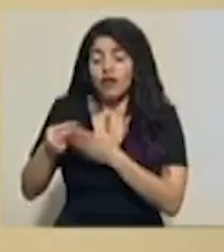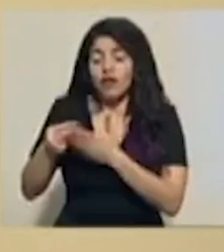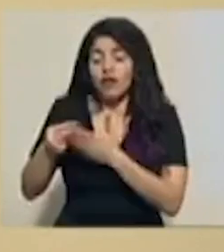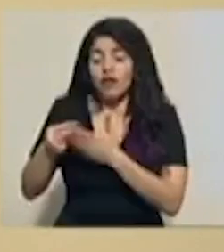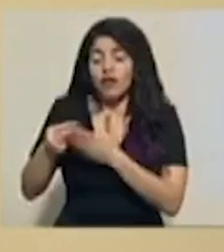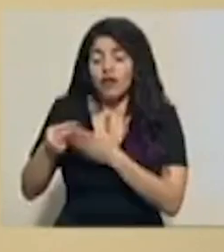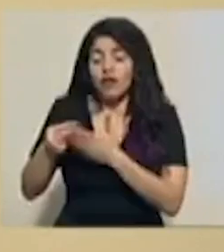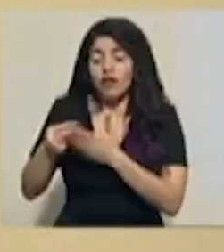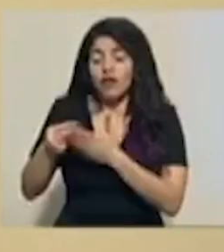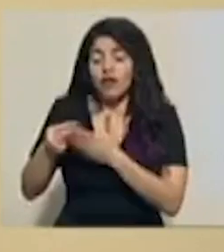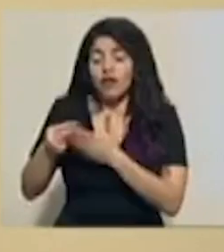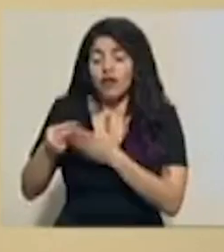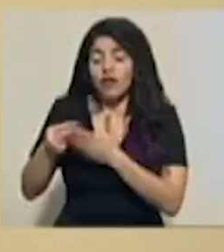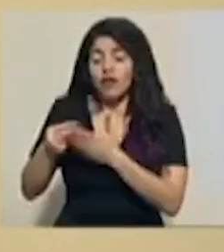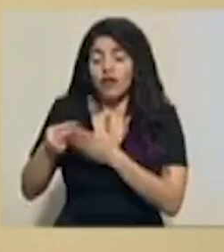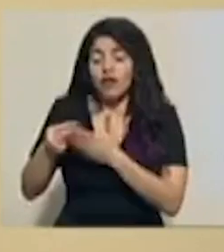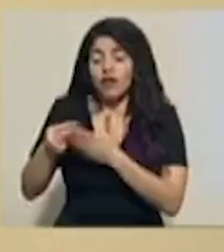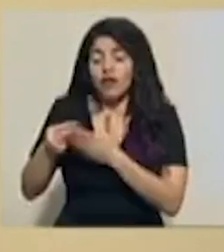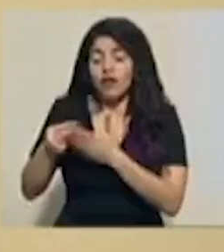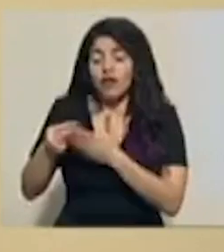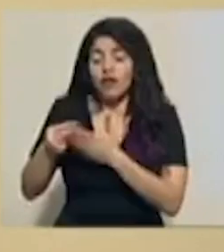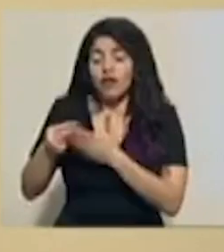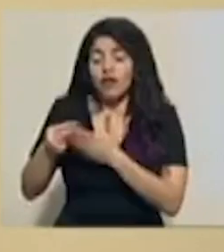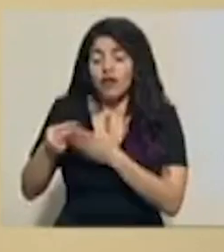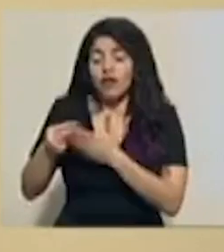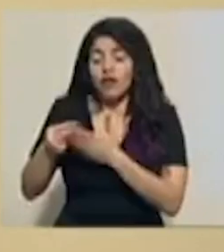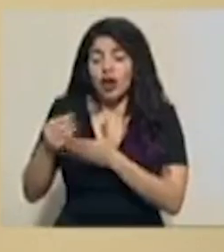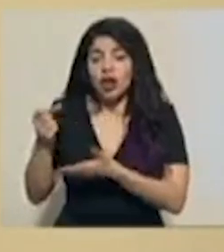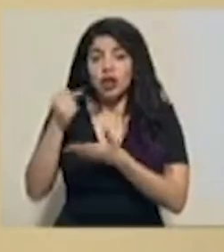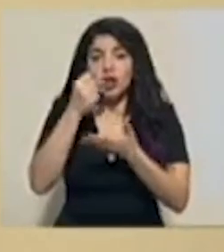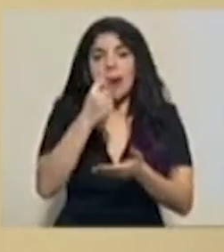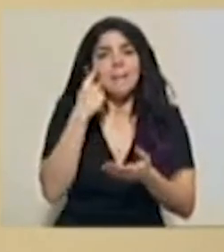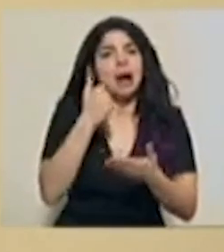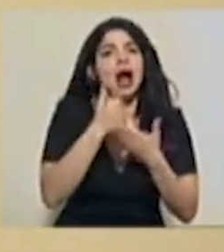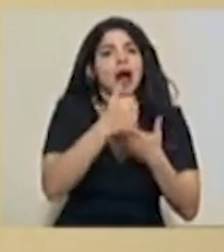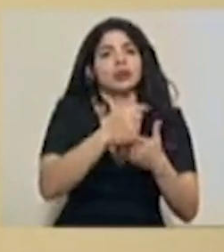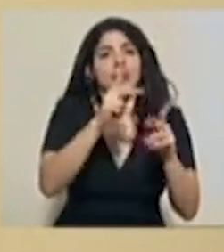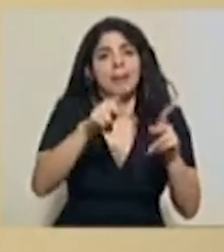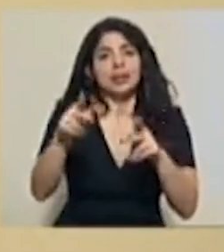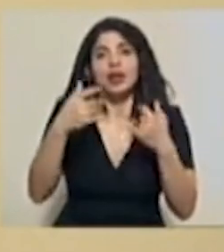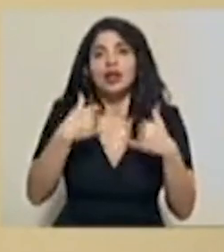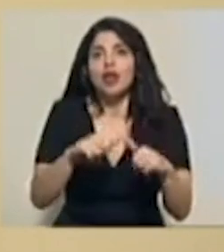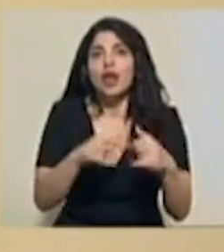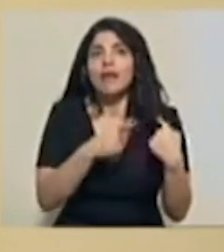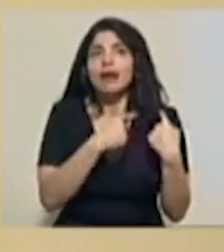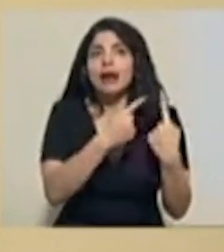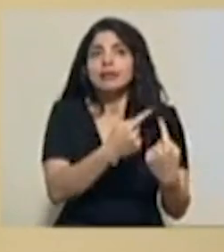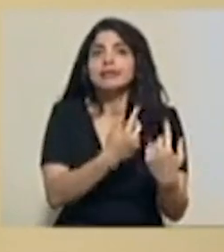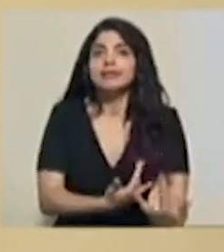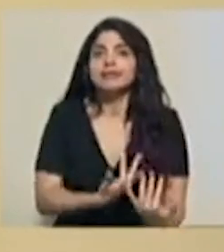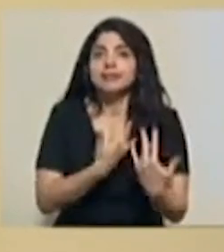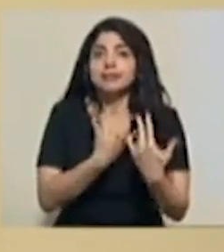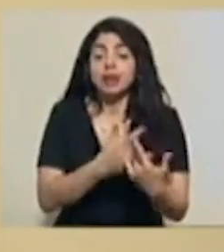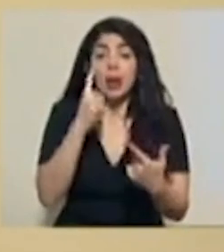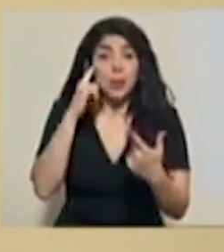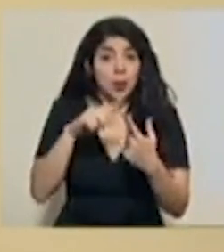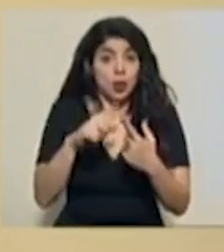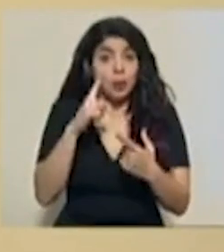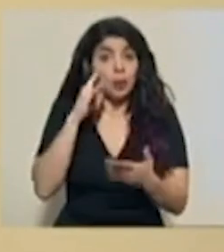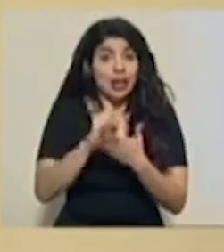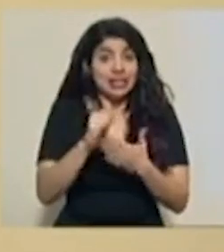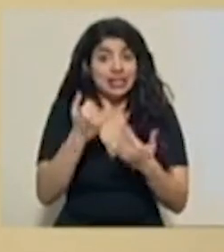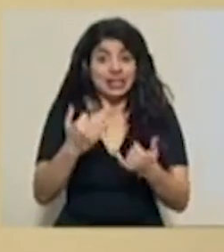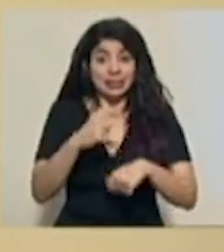idealmente sus recursos para las personas que aún siguen en espera. Por tanto, hasta el momento no estaríamos hablando de un cuarto mes. Sin